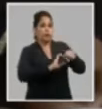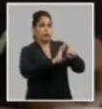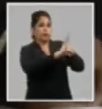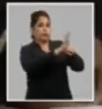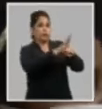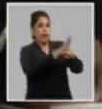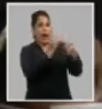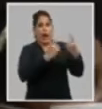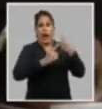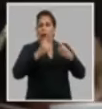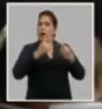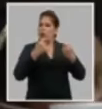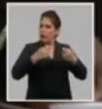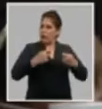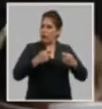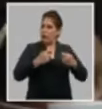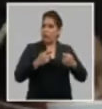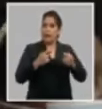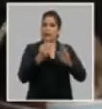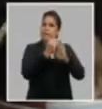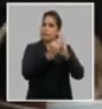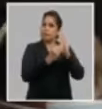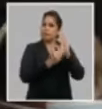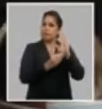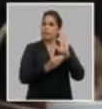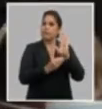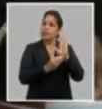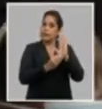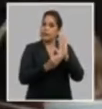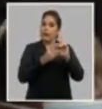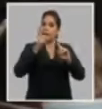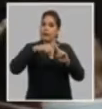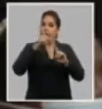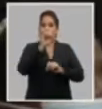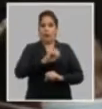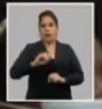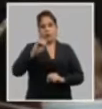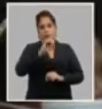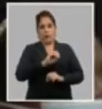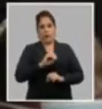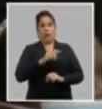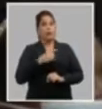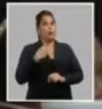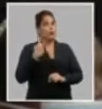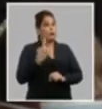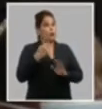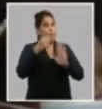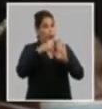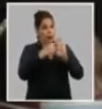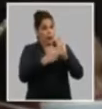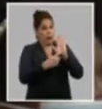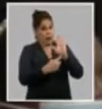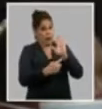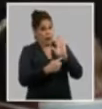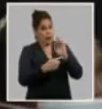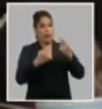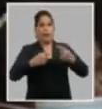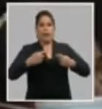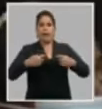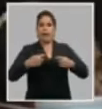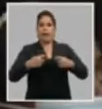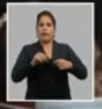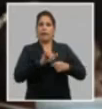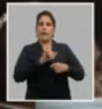y además la implementación de la tarea de ordenamiento, todos estos asuntos han sido